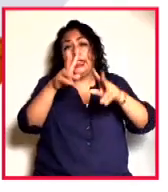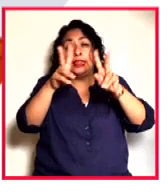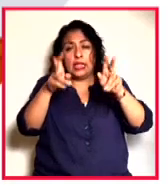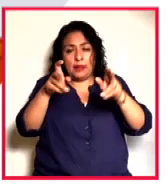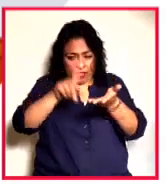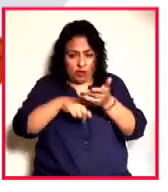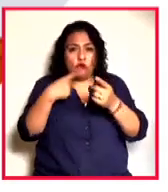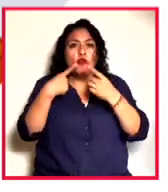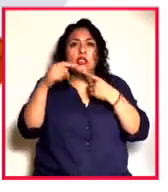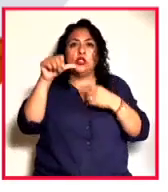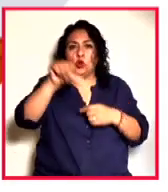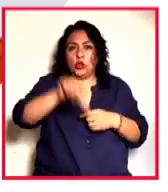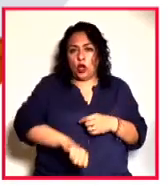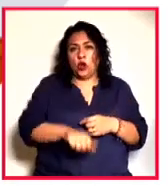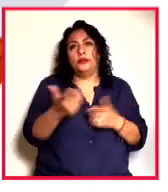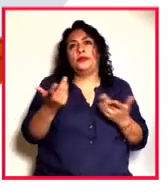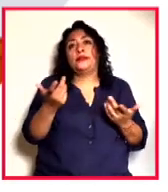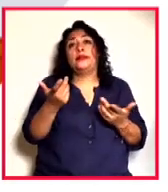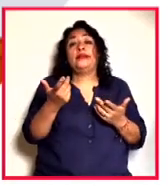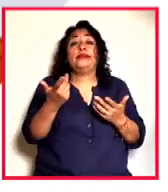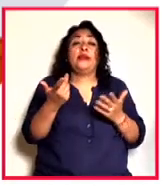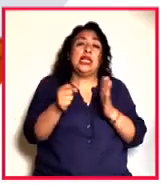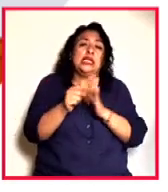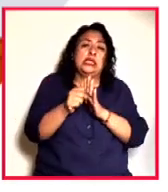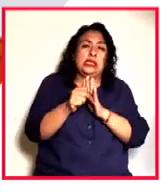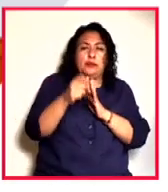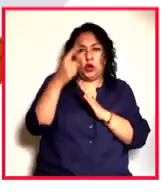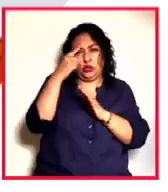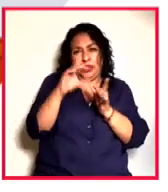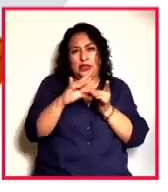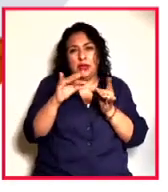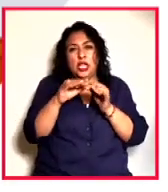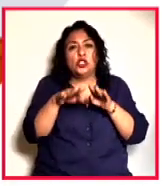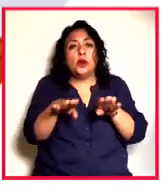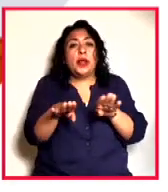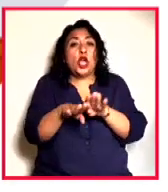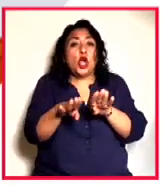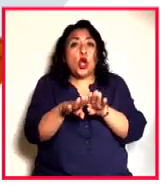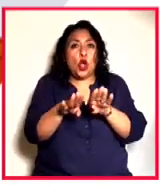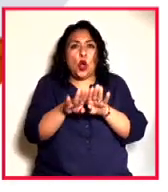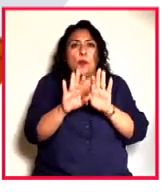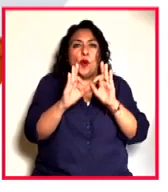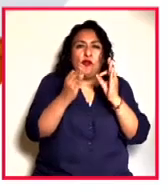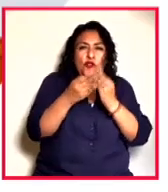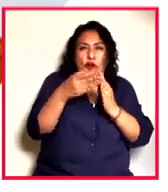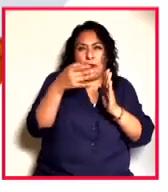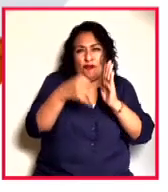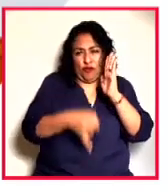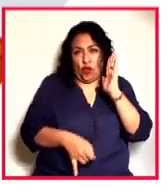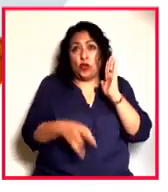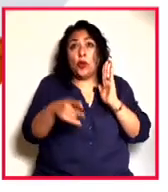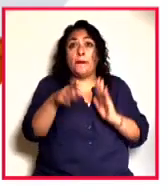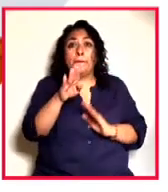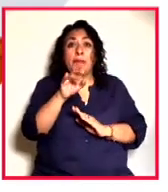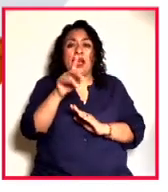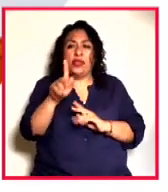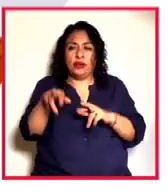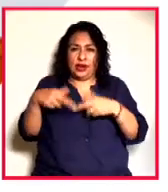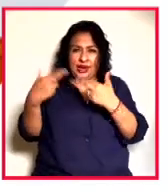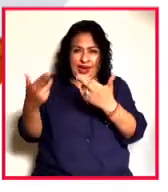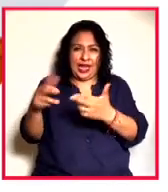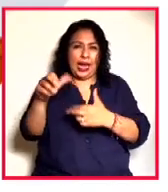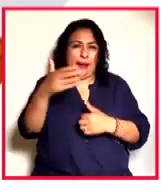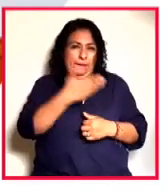este día dentro de los símbolos para que hablemos también un poco de cómo la forma es fondo es que Biden le obsequia al